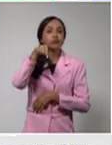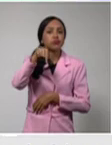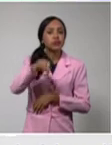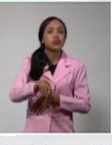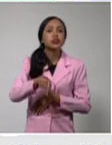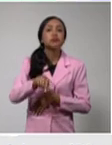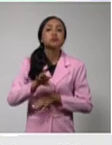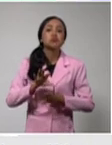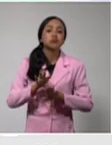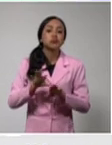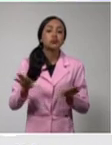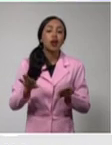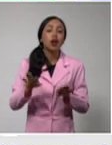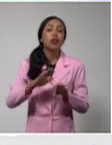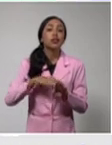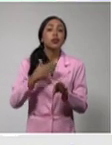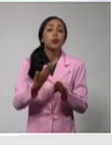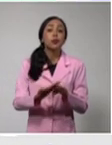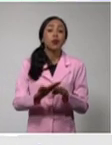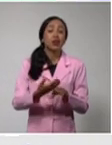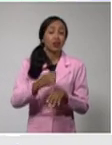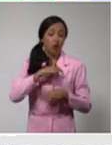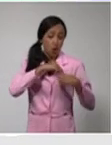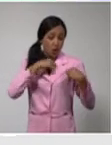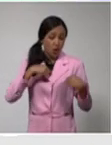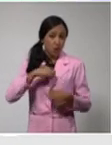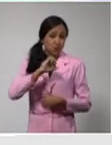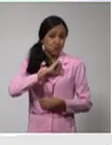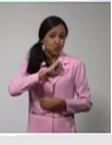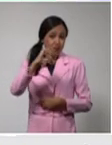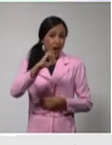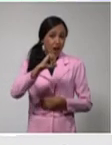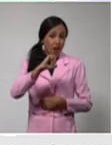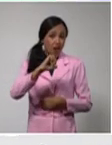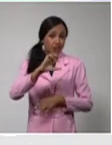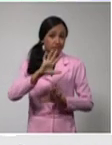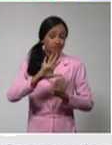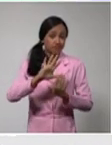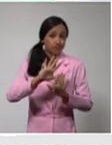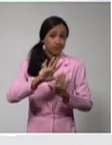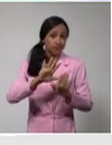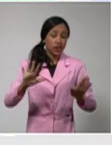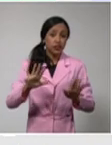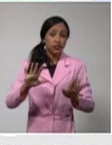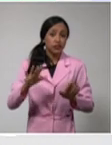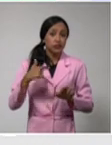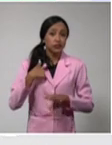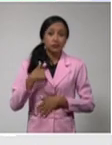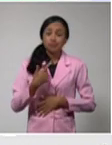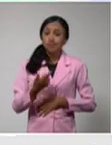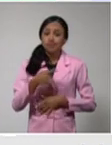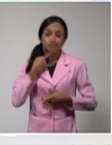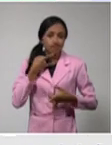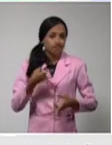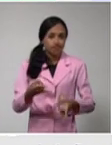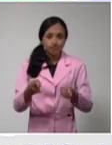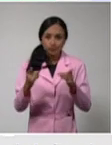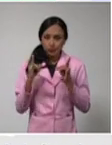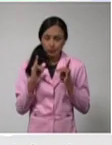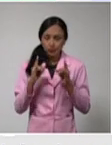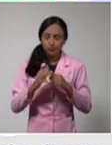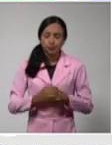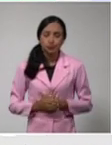parada cardíaca en la cistoria, de la cual no fue posible su reanimación, no obstante las